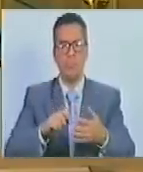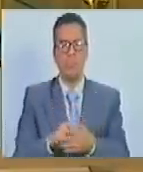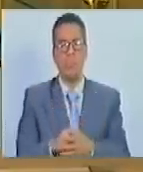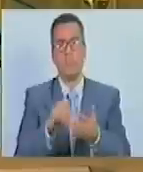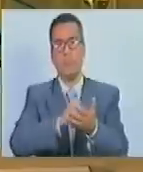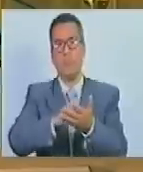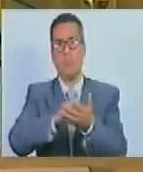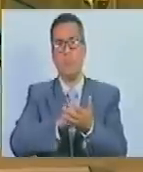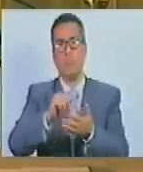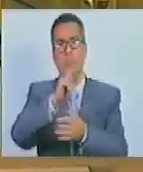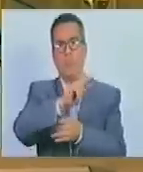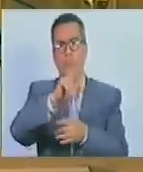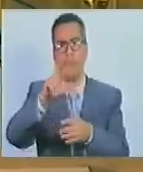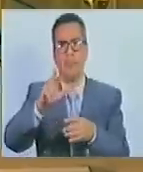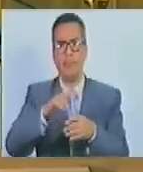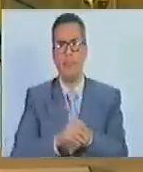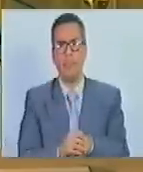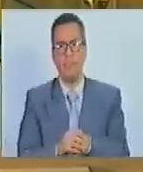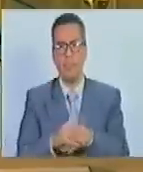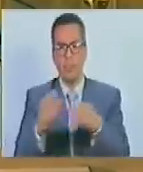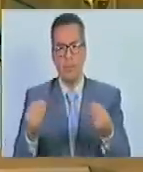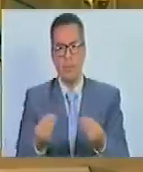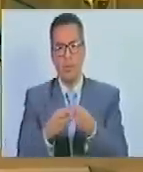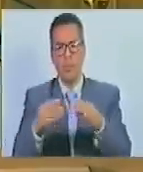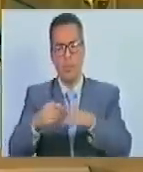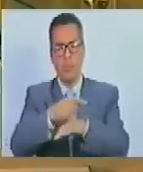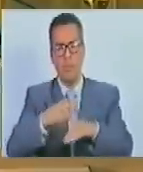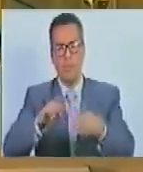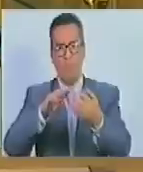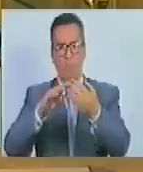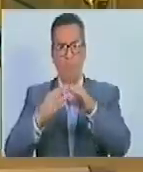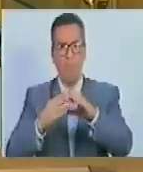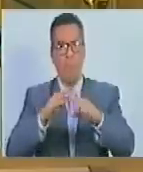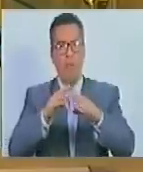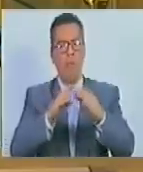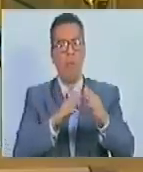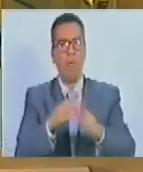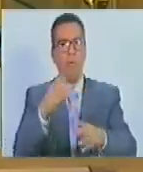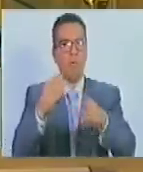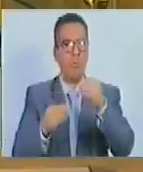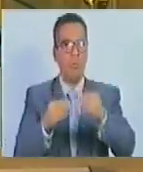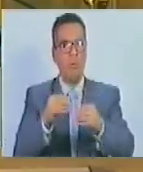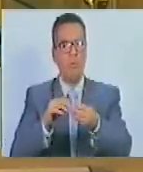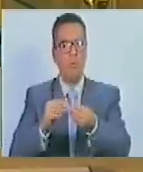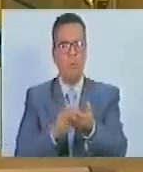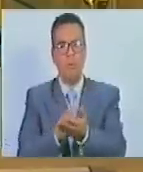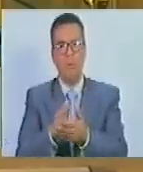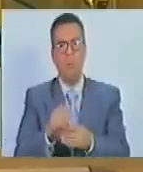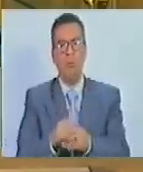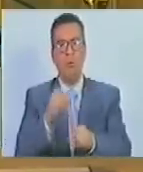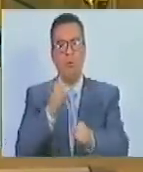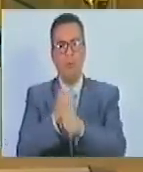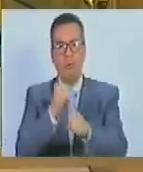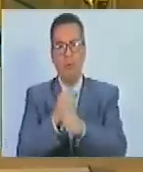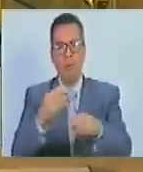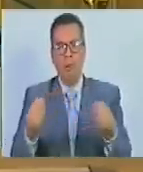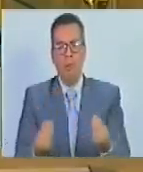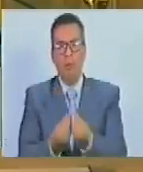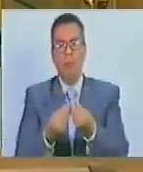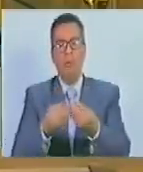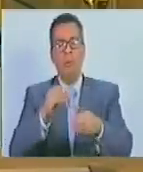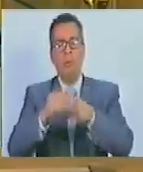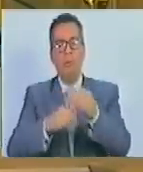artículo 23 el colectivo del gobierno comunal es la instancia de articulación trabajo conjunto y